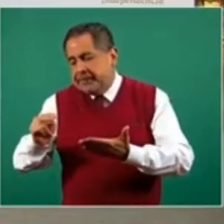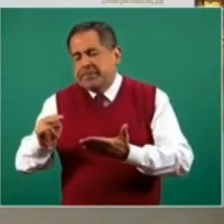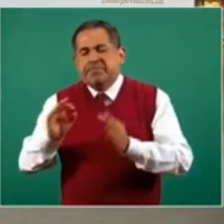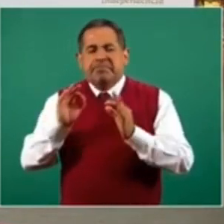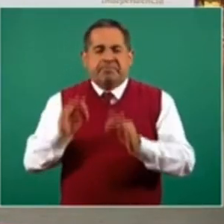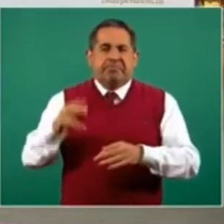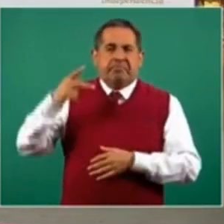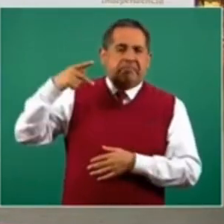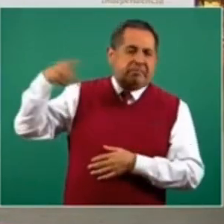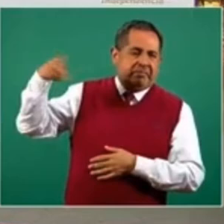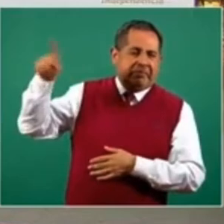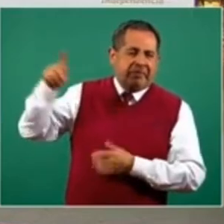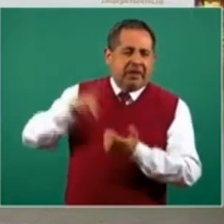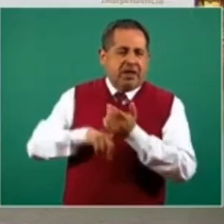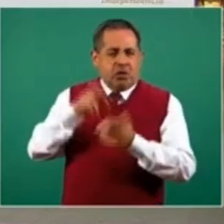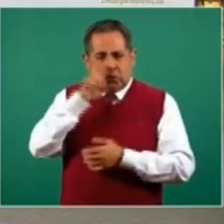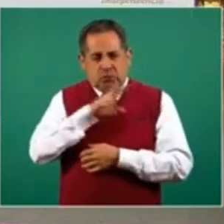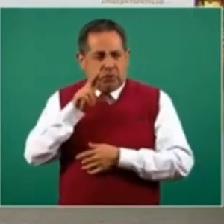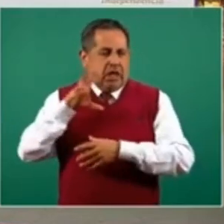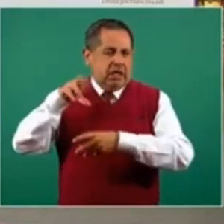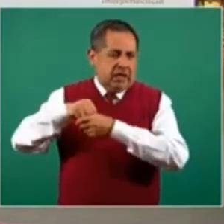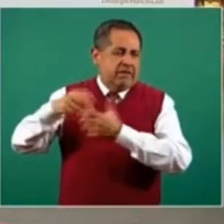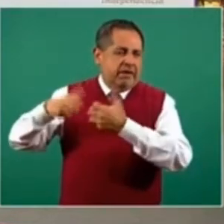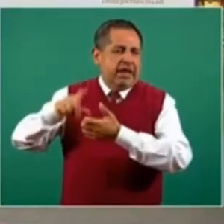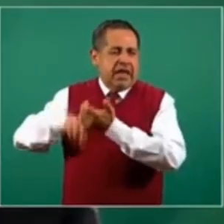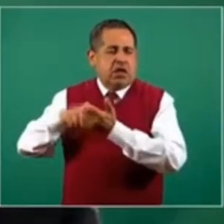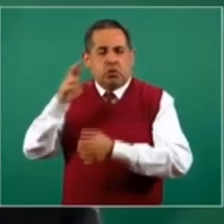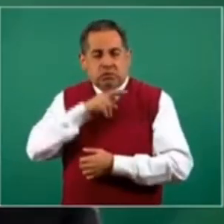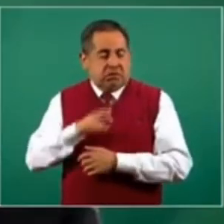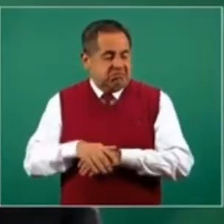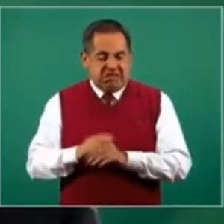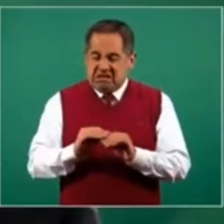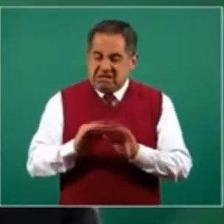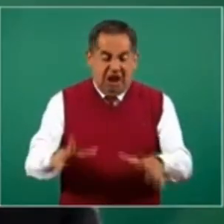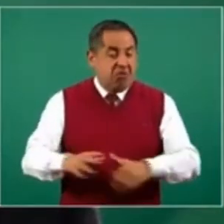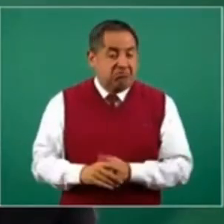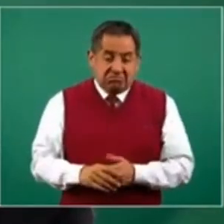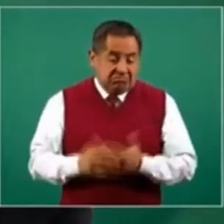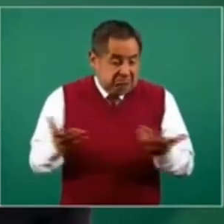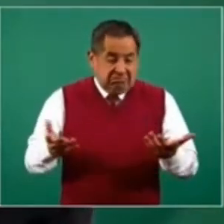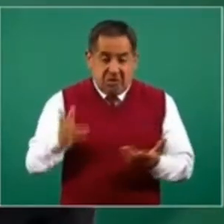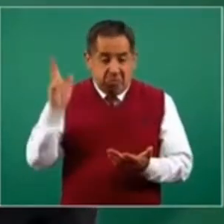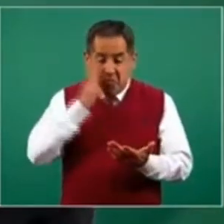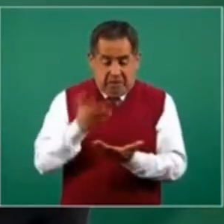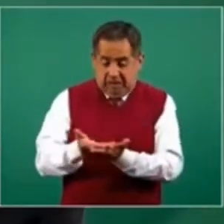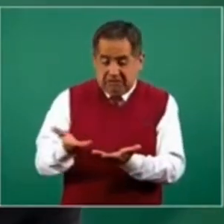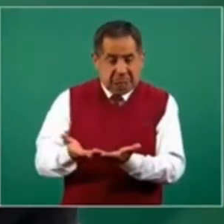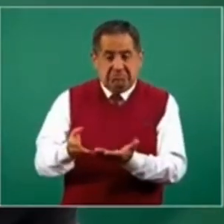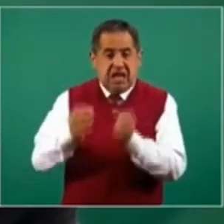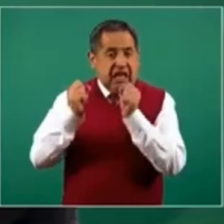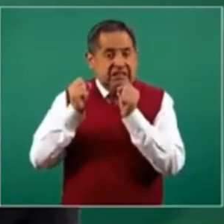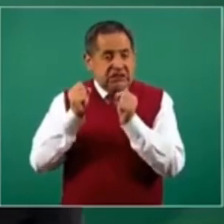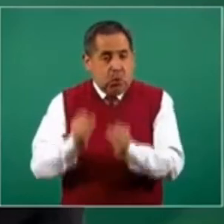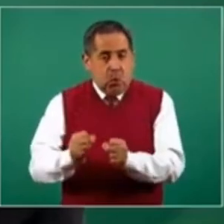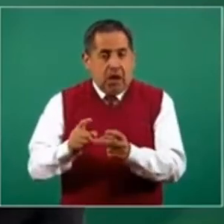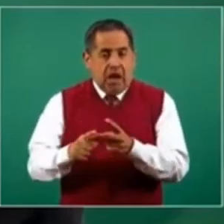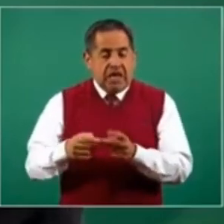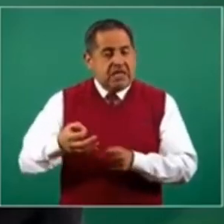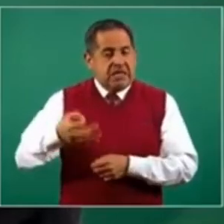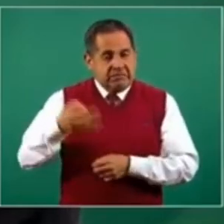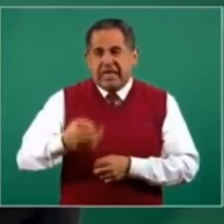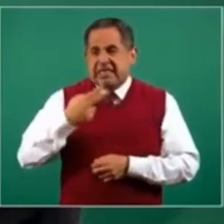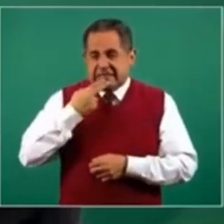Sputnik V, creada por el Instituto Gamaleya de Rusia. Queda claro, de acuerdo a la evidencia, que es una vacuna segura y